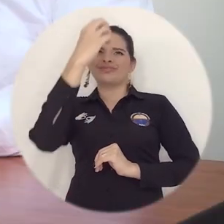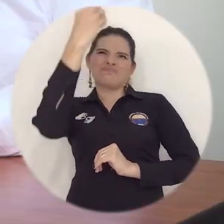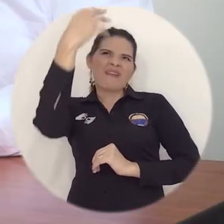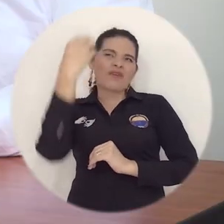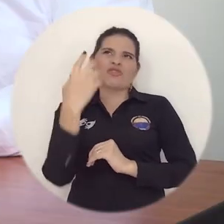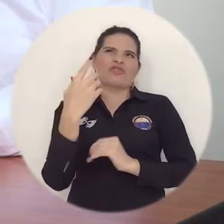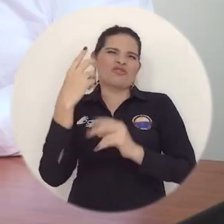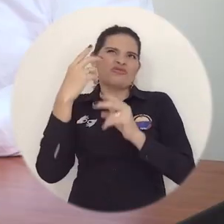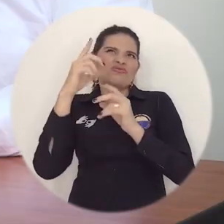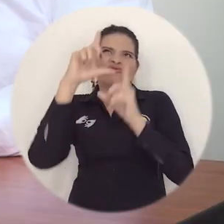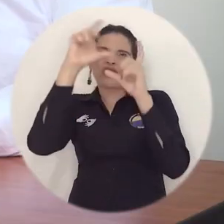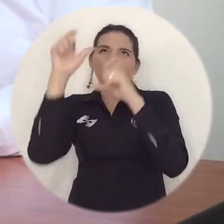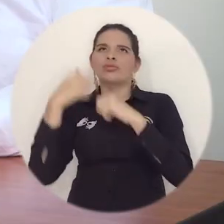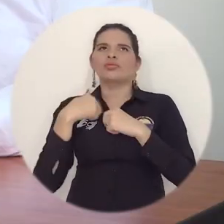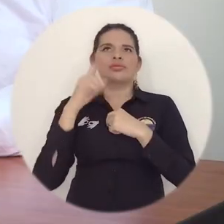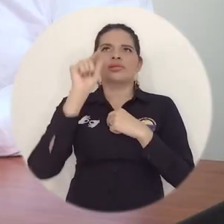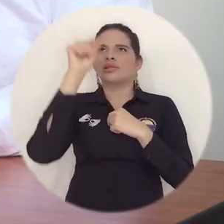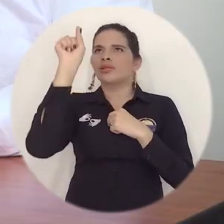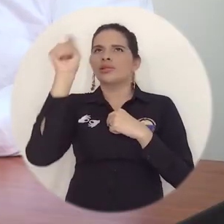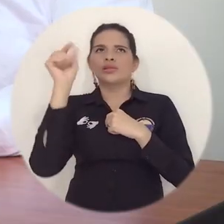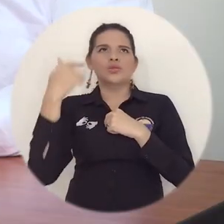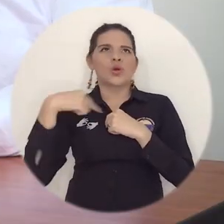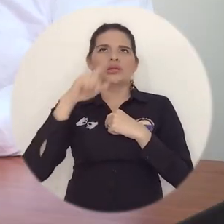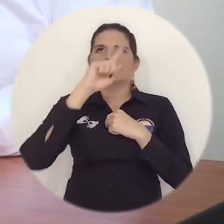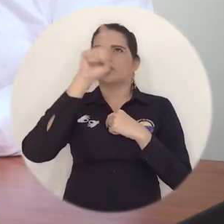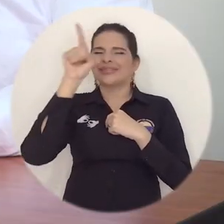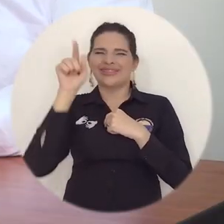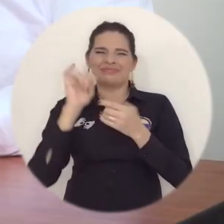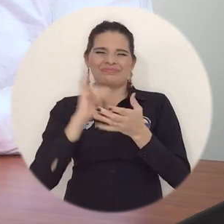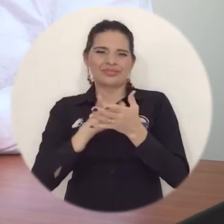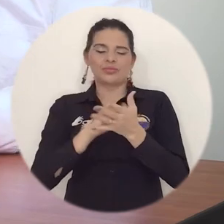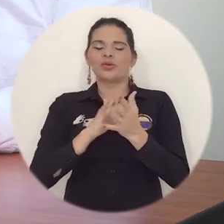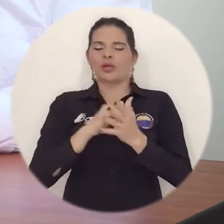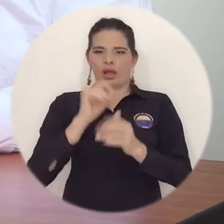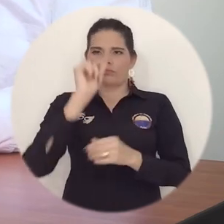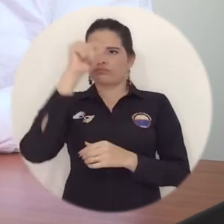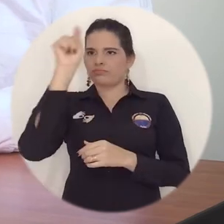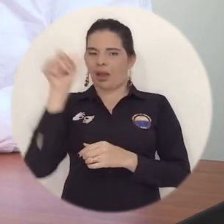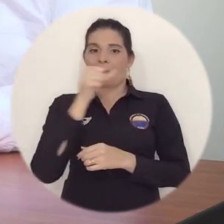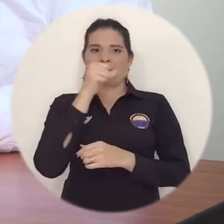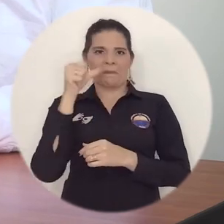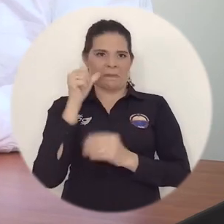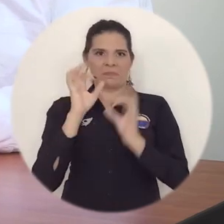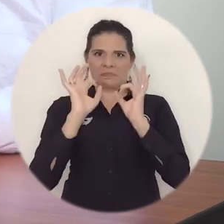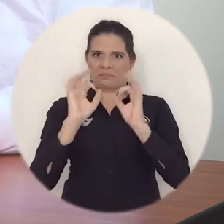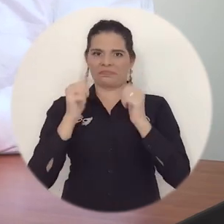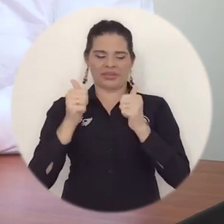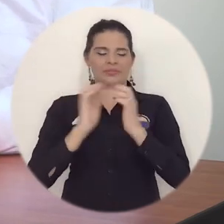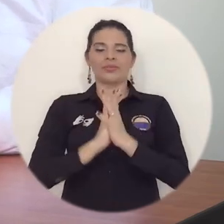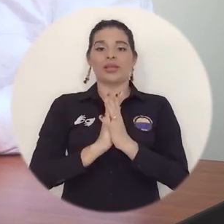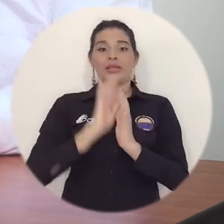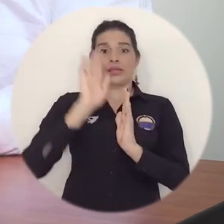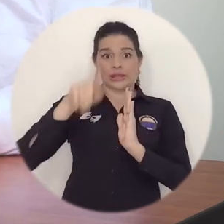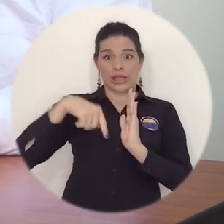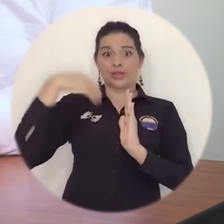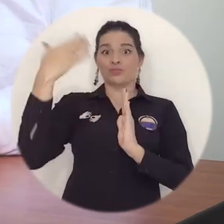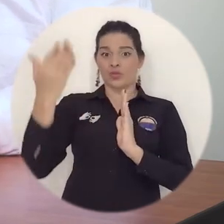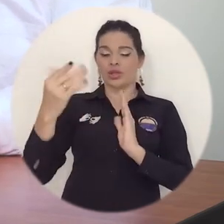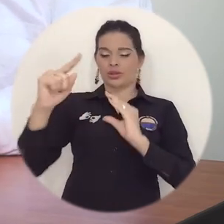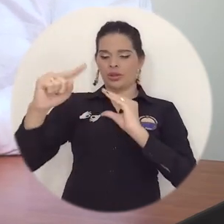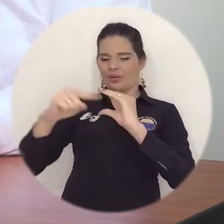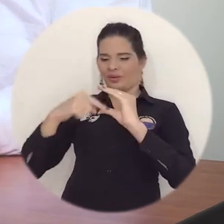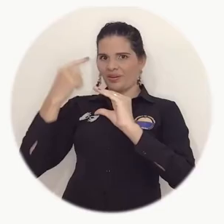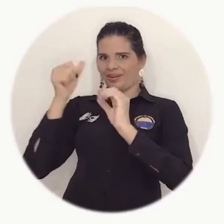Al correo electrónico institucional llegará un enlace, el cual al pinchar